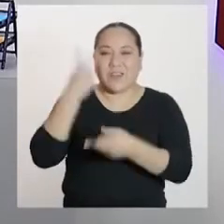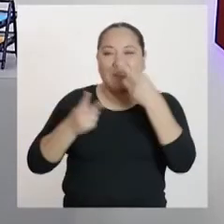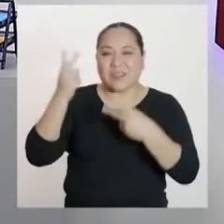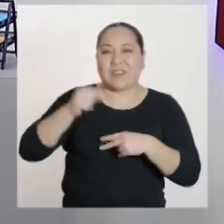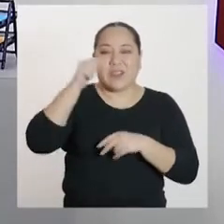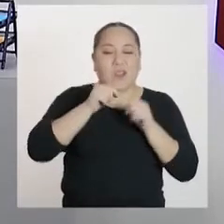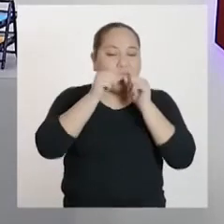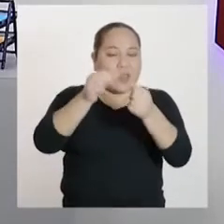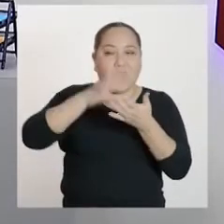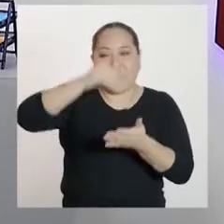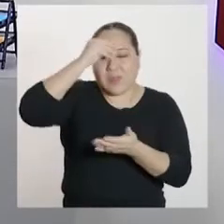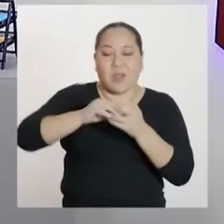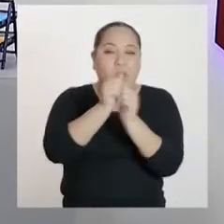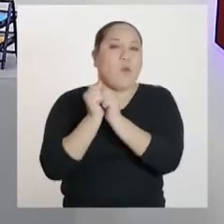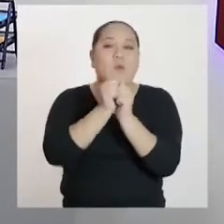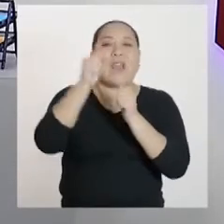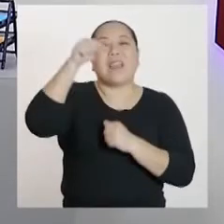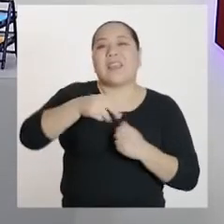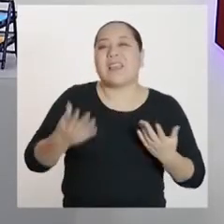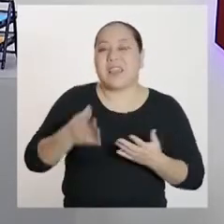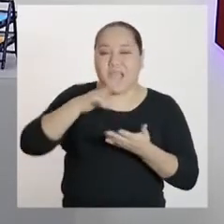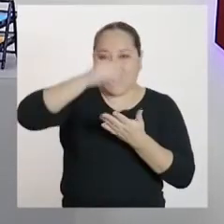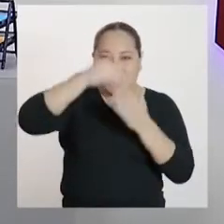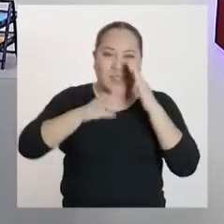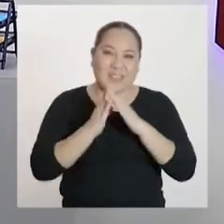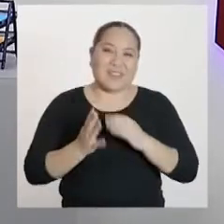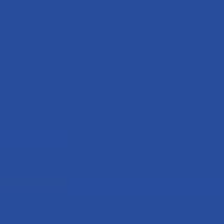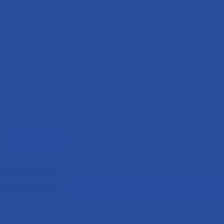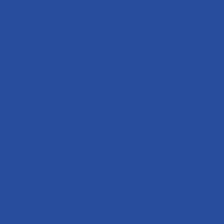seguir aprendiendo juntas y juntos. Aquí en Aprenda en Casa.